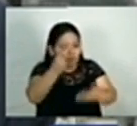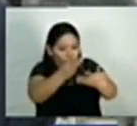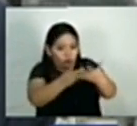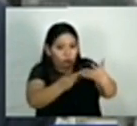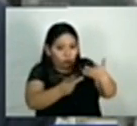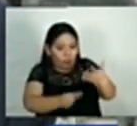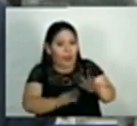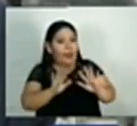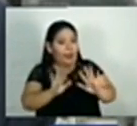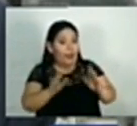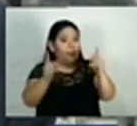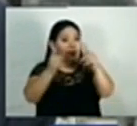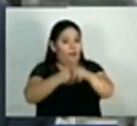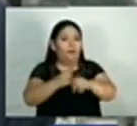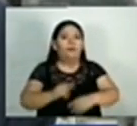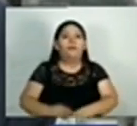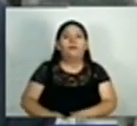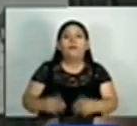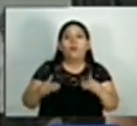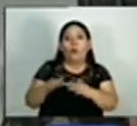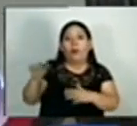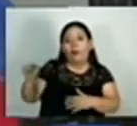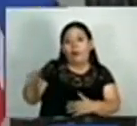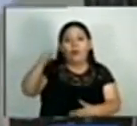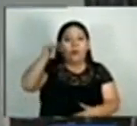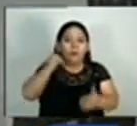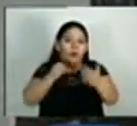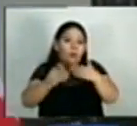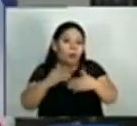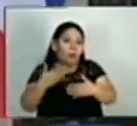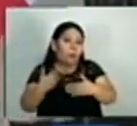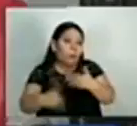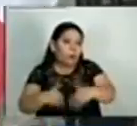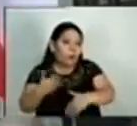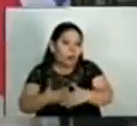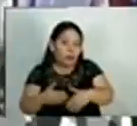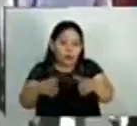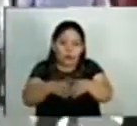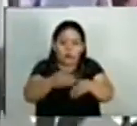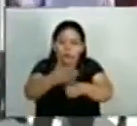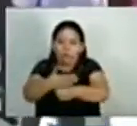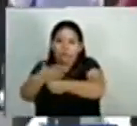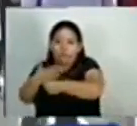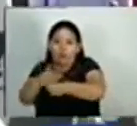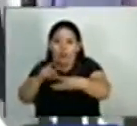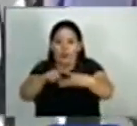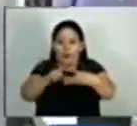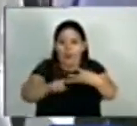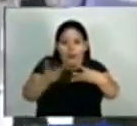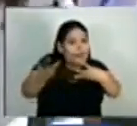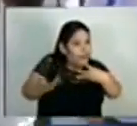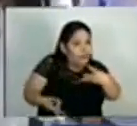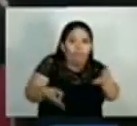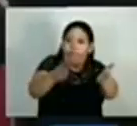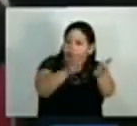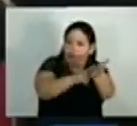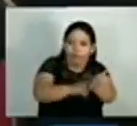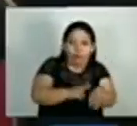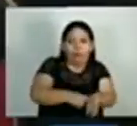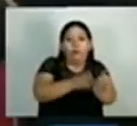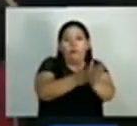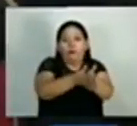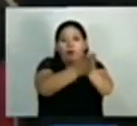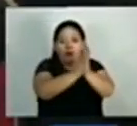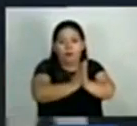están sujetos a cambio. Orellana también dio detalles sobre cómo avanza el proceso de los tres partidos políticos que hicieron su solicitud de inscripción de